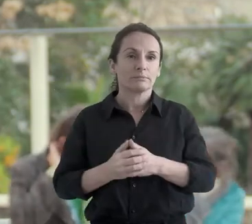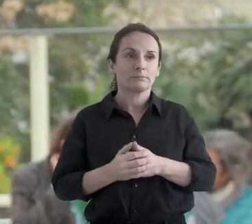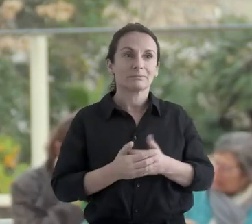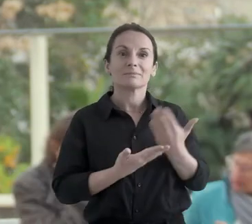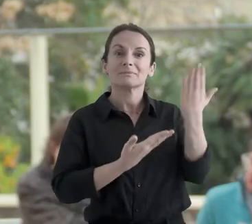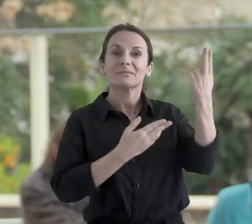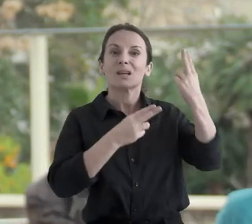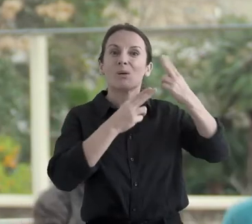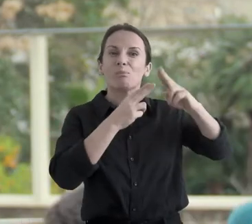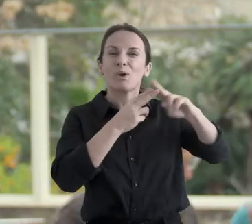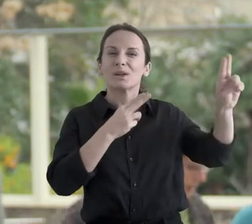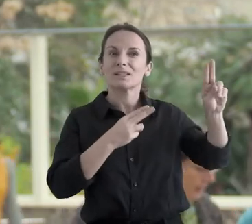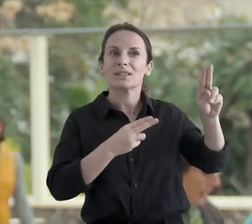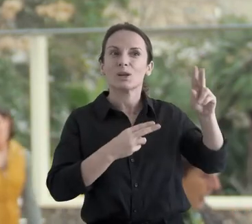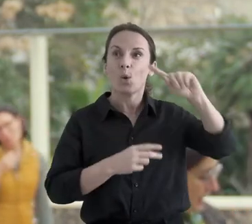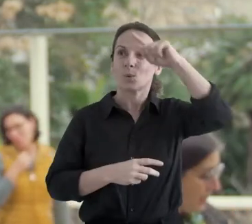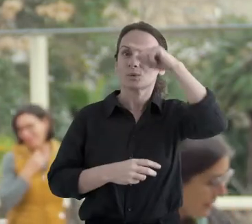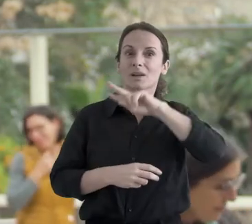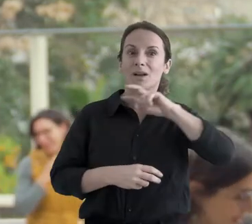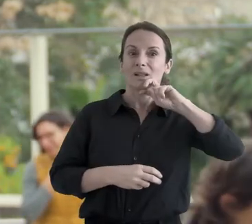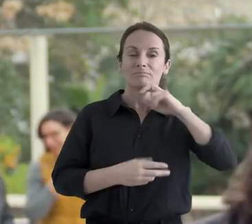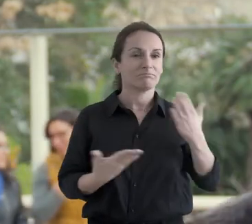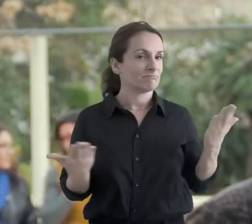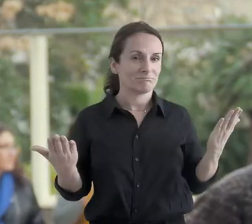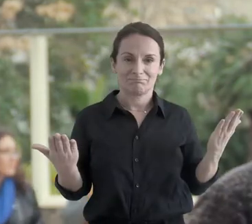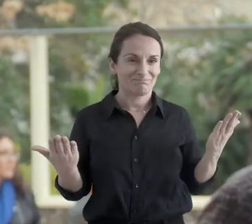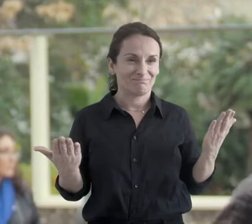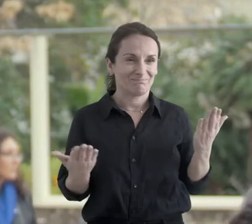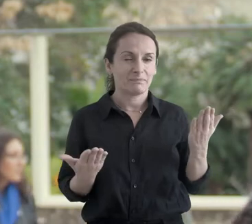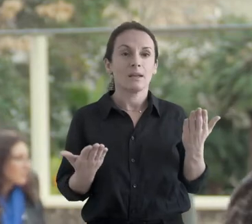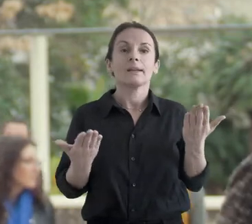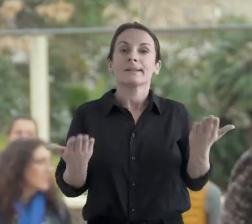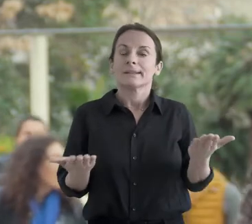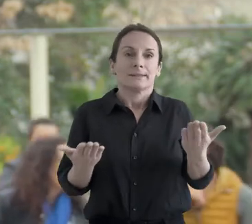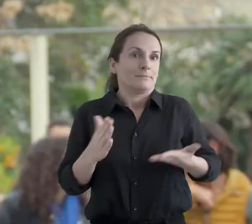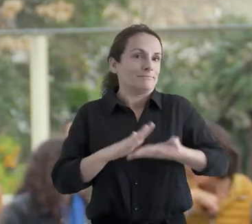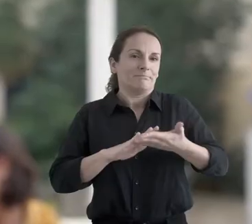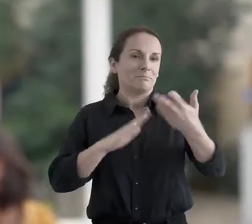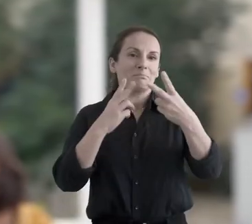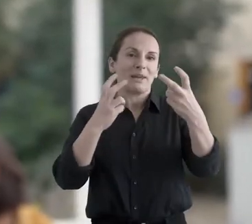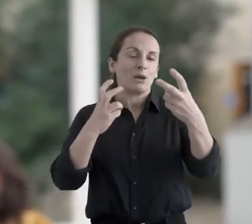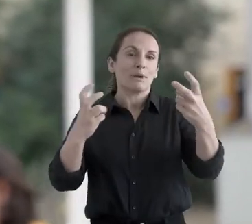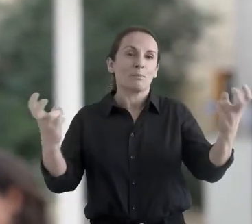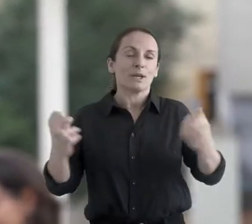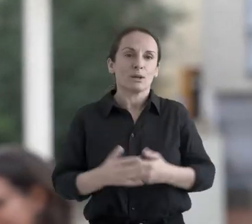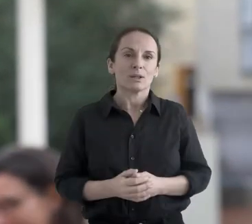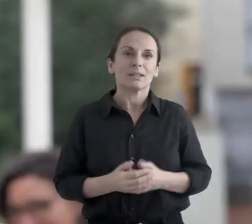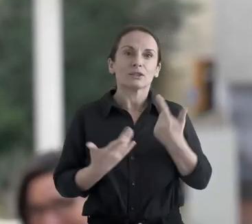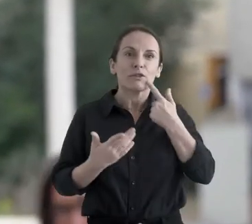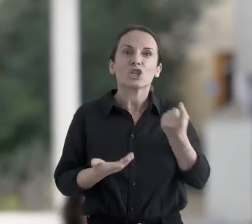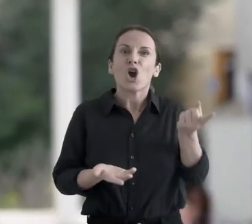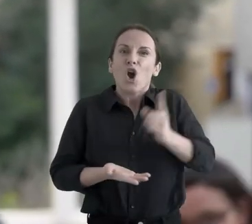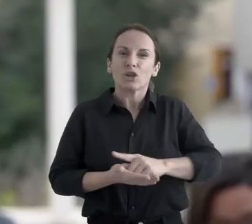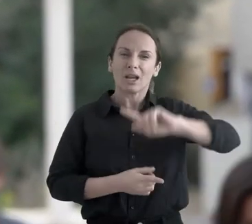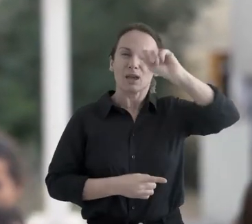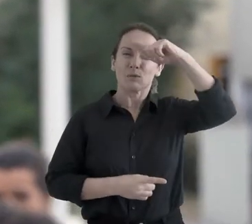la poca importancia que se da a lo cultural, en el espacio político, etc. que el espacio donde podemos